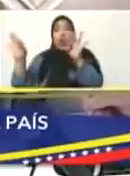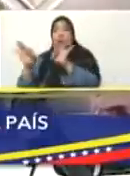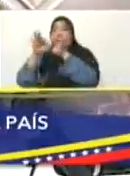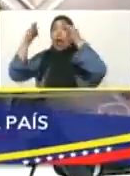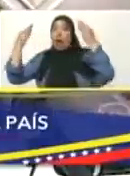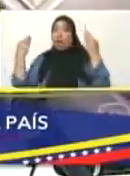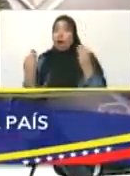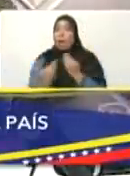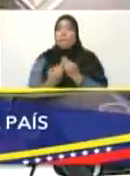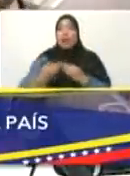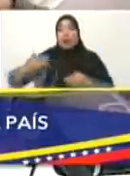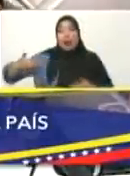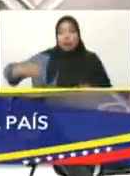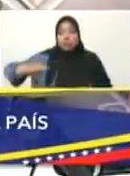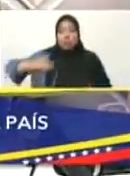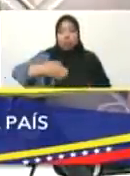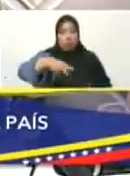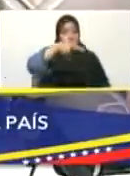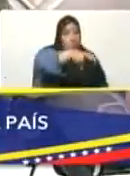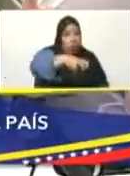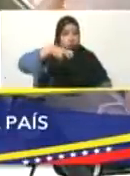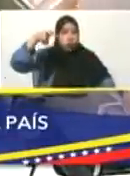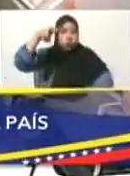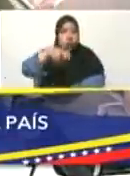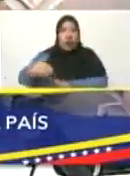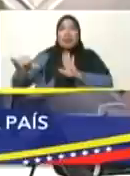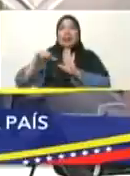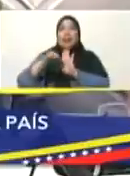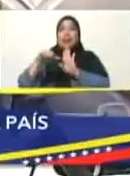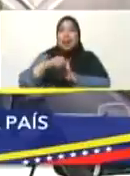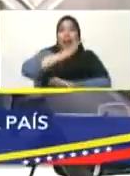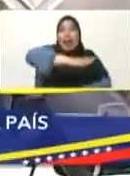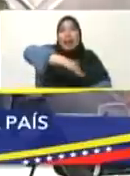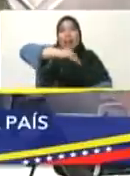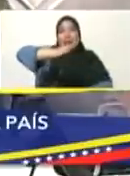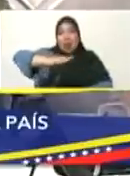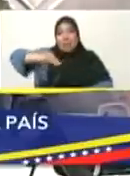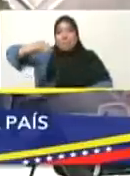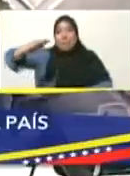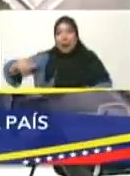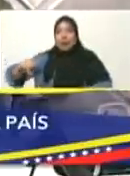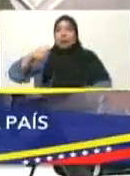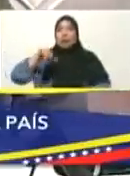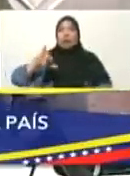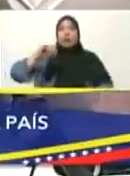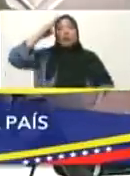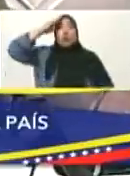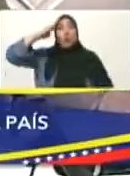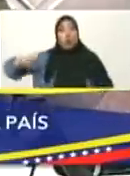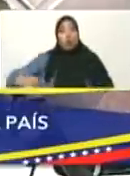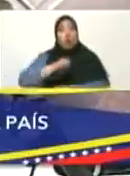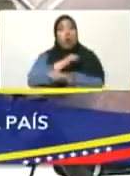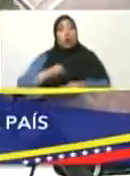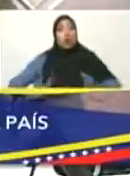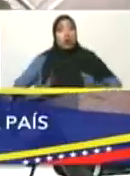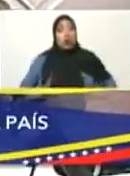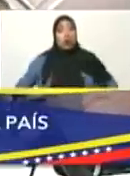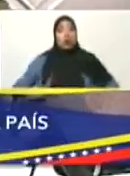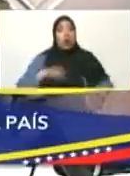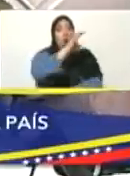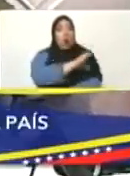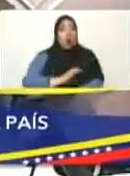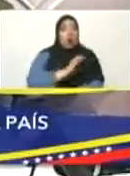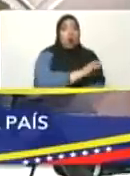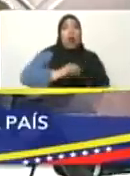pescadores y pescadoras que son los que están más cerca del mar. Protegerlos. Fuerza Armada Nacional Bolivariana. Protección Civil.